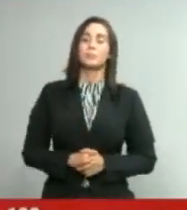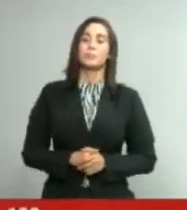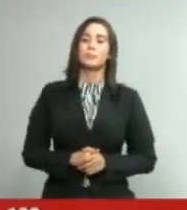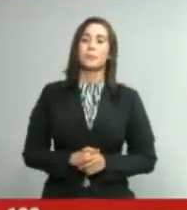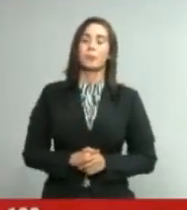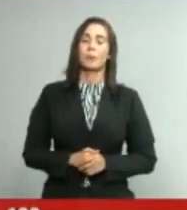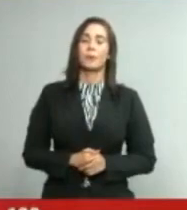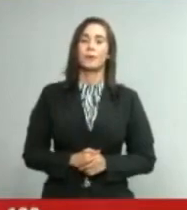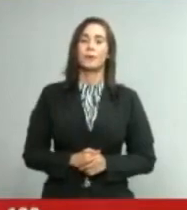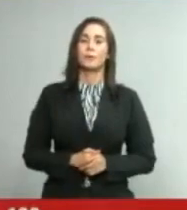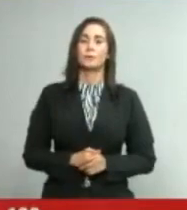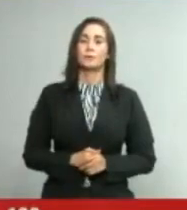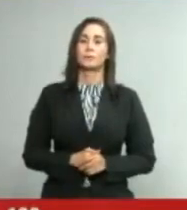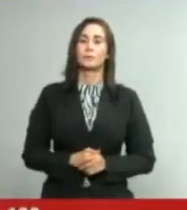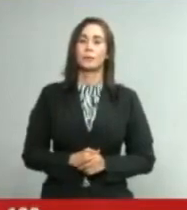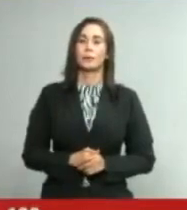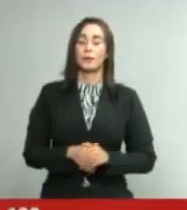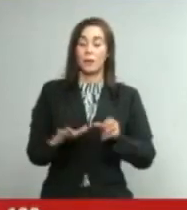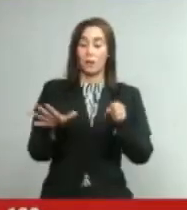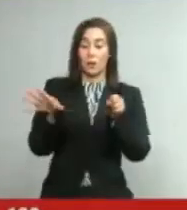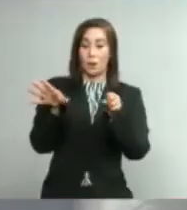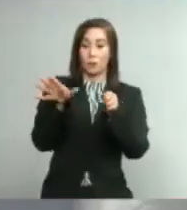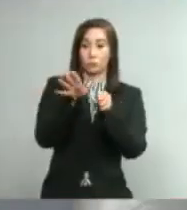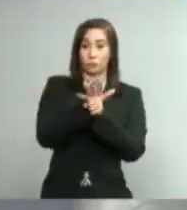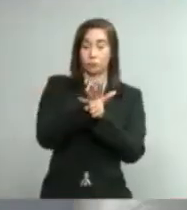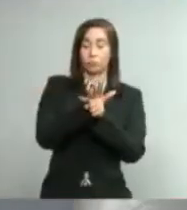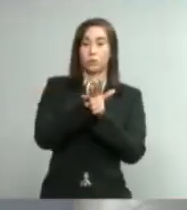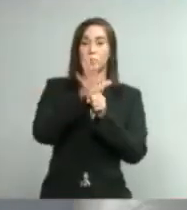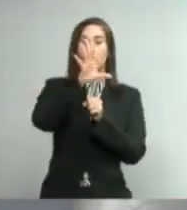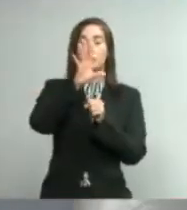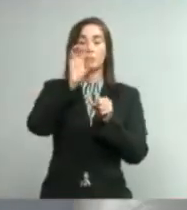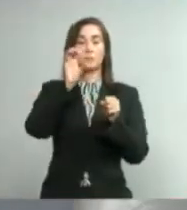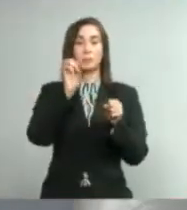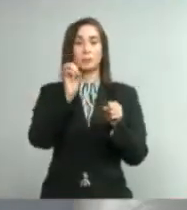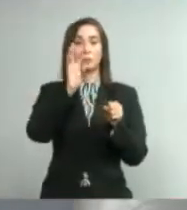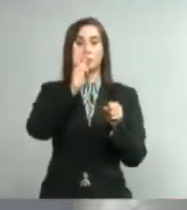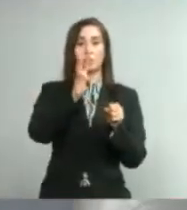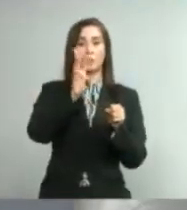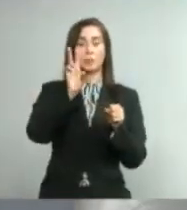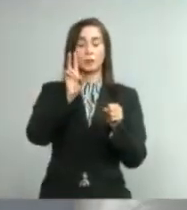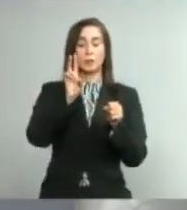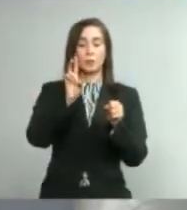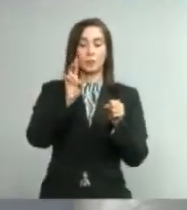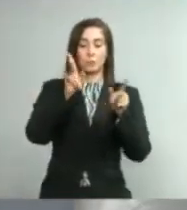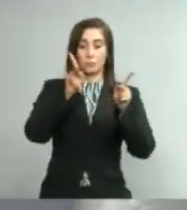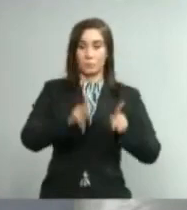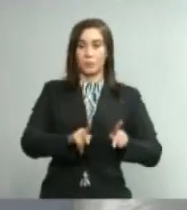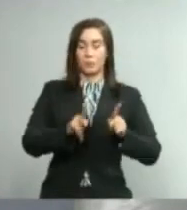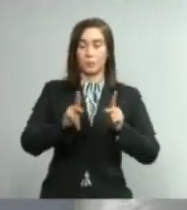Tenemos un total de 5.604 personas en aislamiento domiciliario